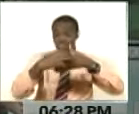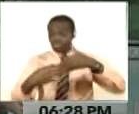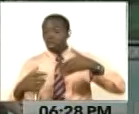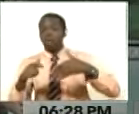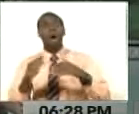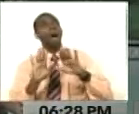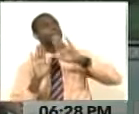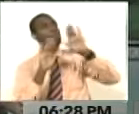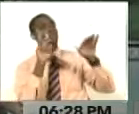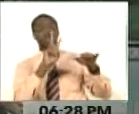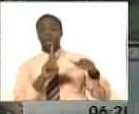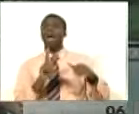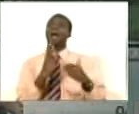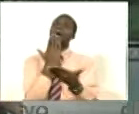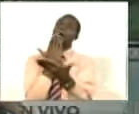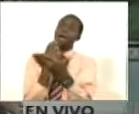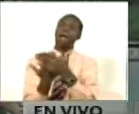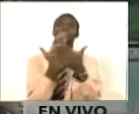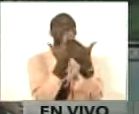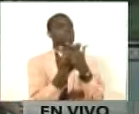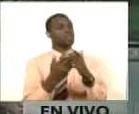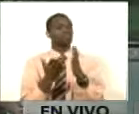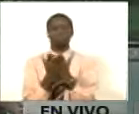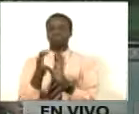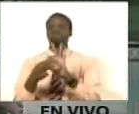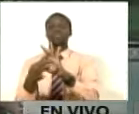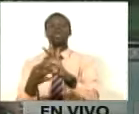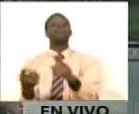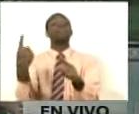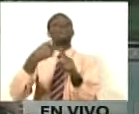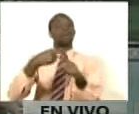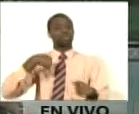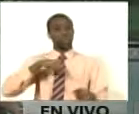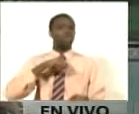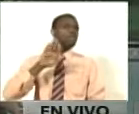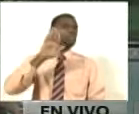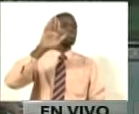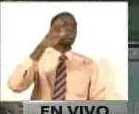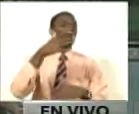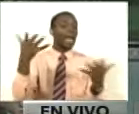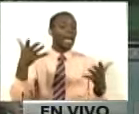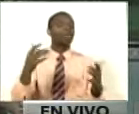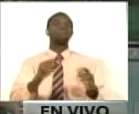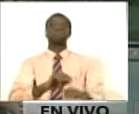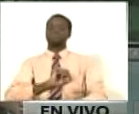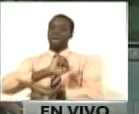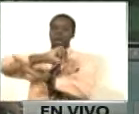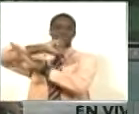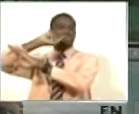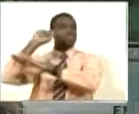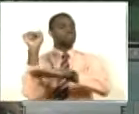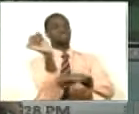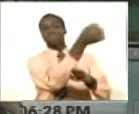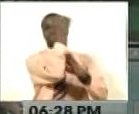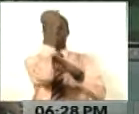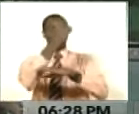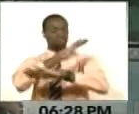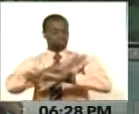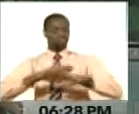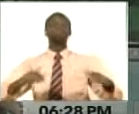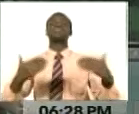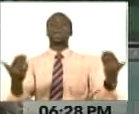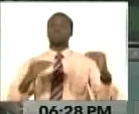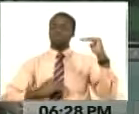agradecemos y sabemos que está marcada en nuestro futuro una victoria contundente por la dignidad